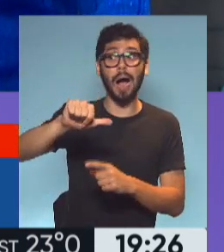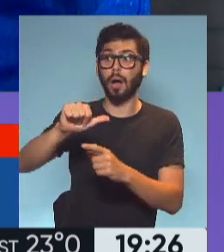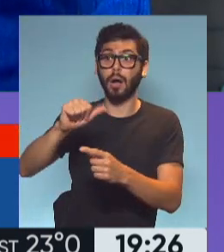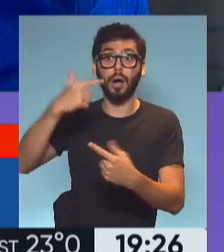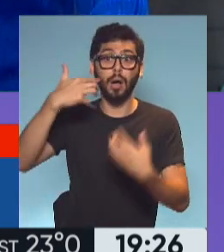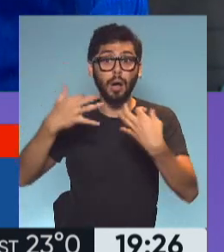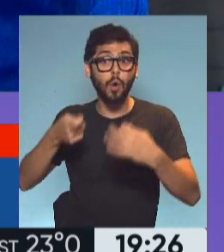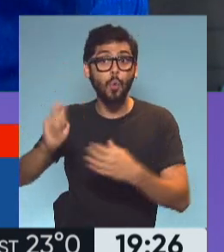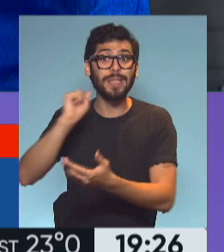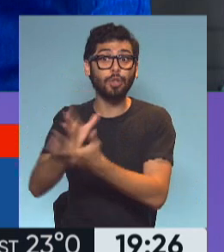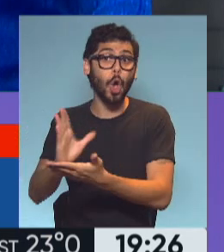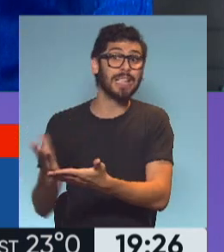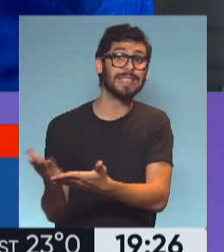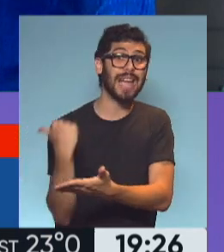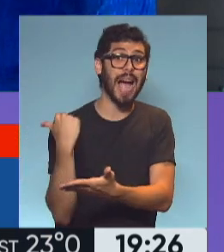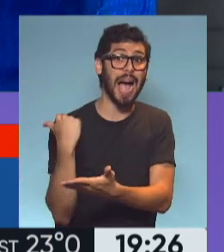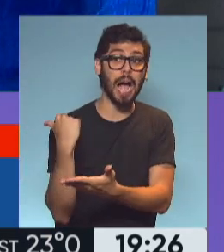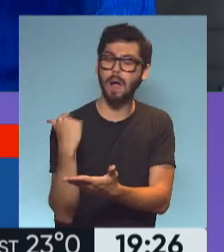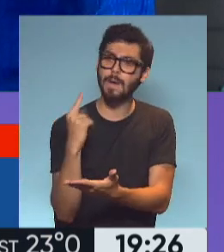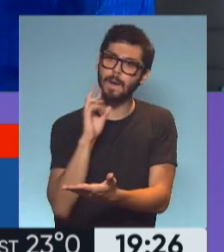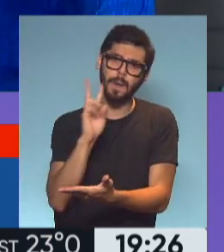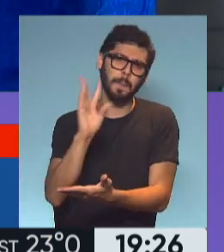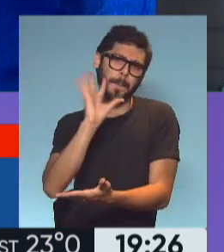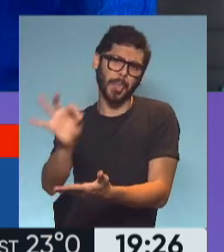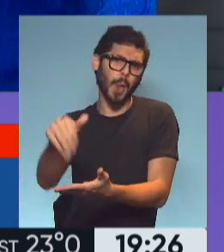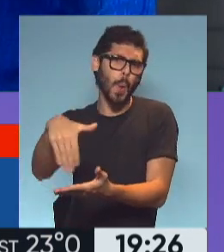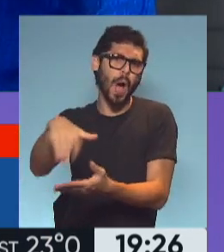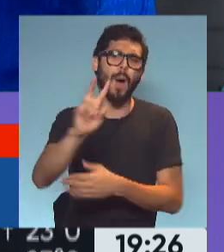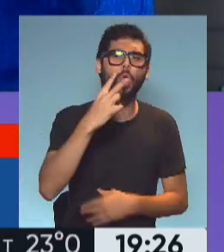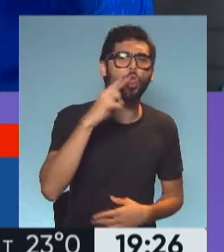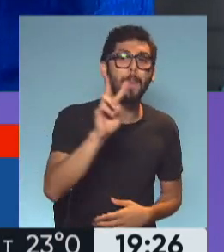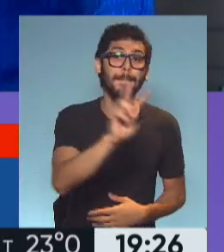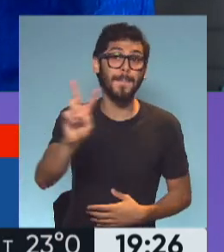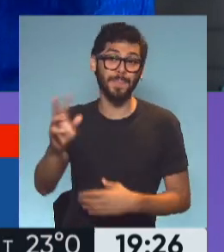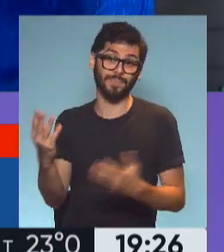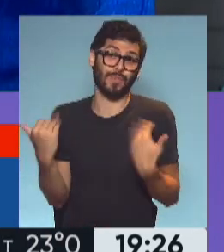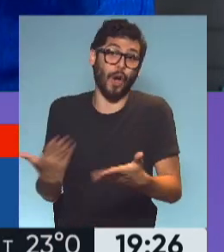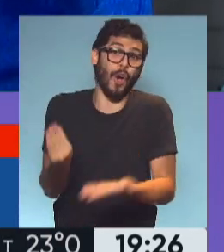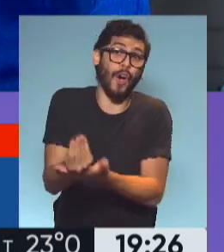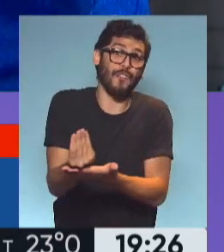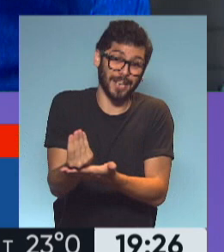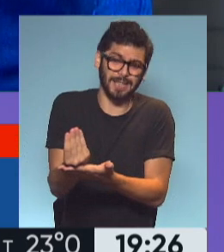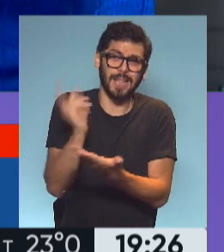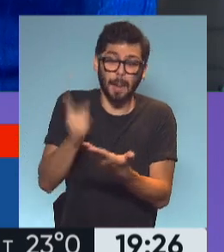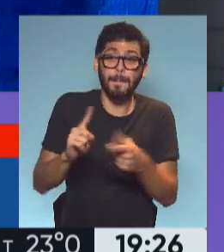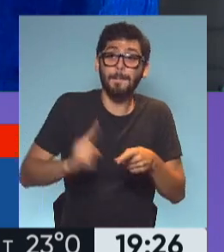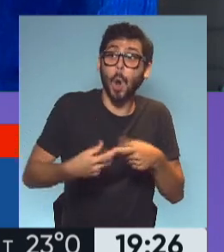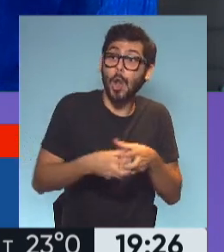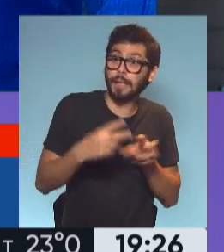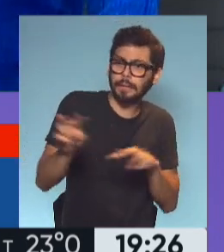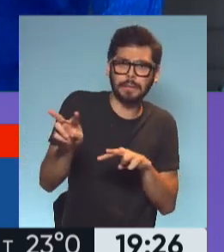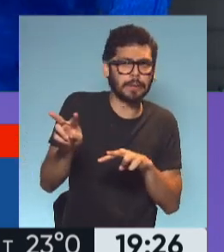como un candidato, potencial candidato para el 2022. Y acá hay una estrategia también de aquellos sectores de la centro derecha que dicen,